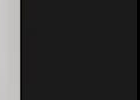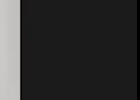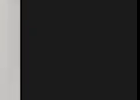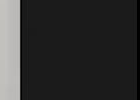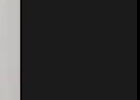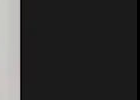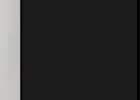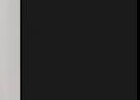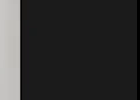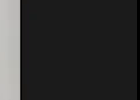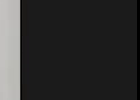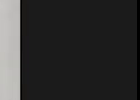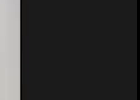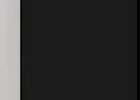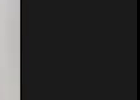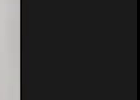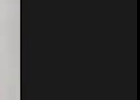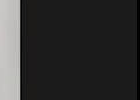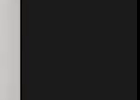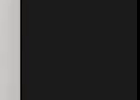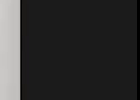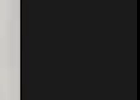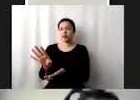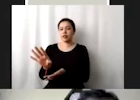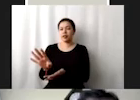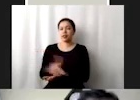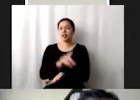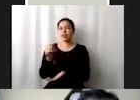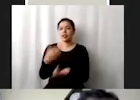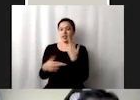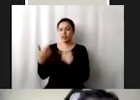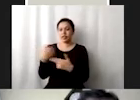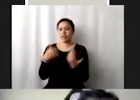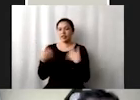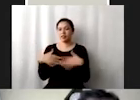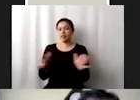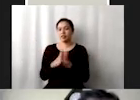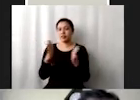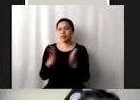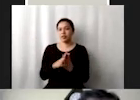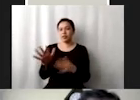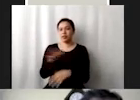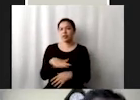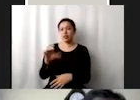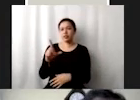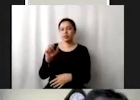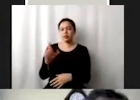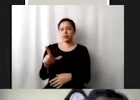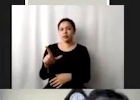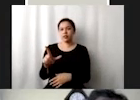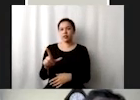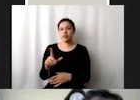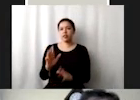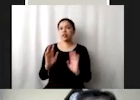pongo y volvemos a la participación de sociedad civil bueno ya vimos un